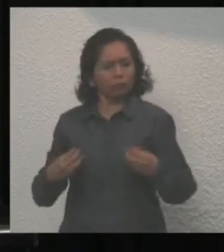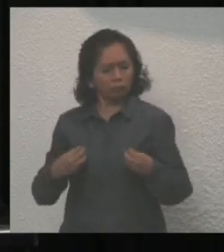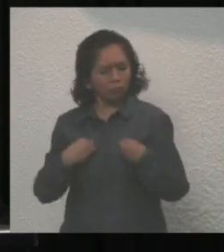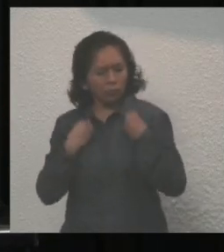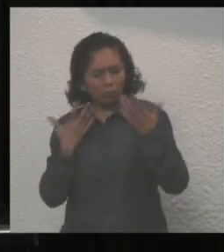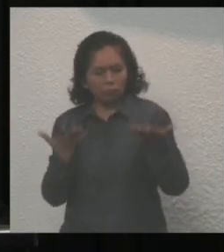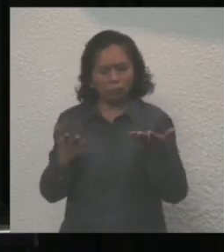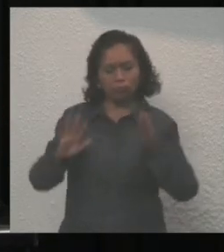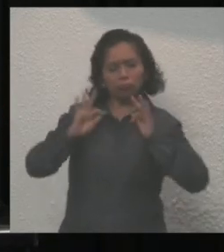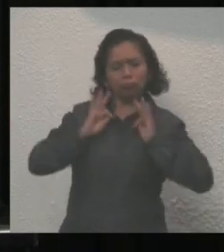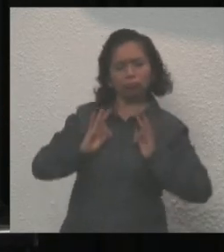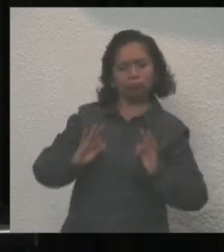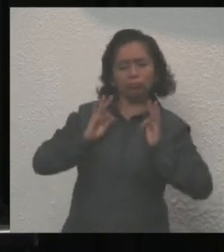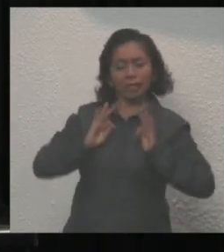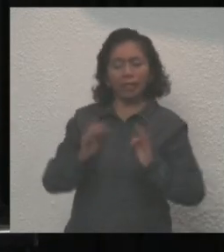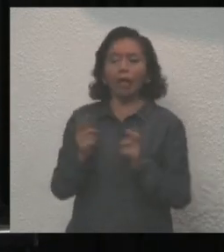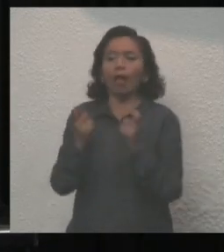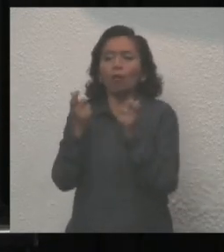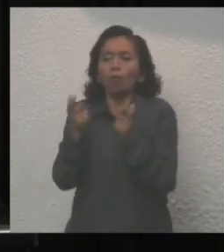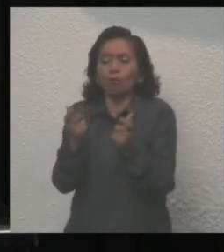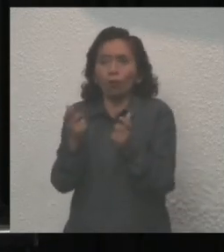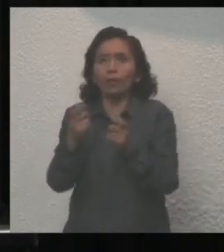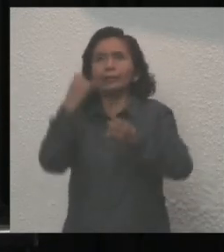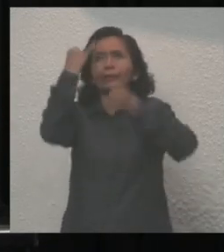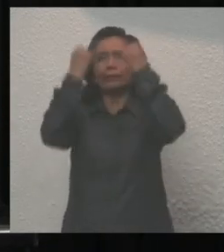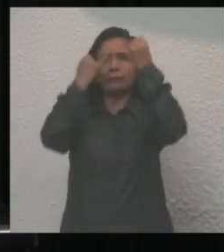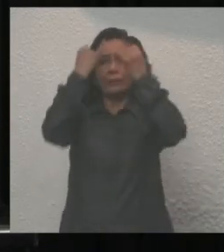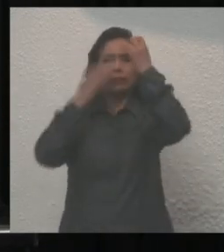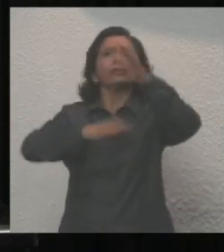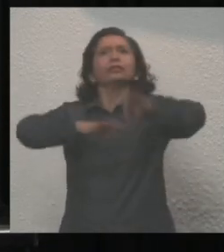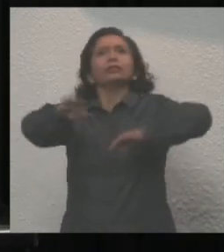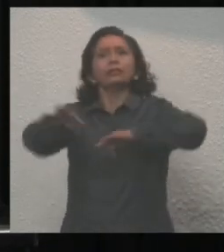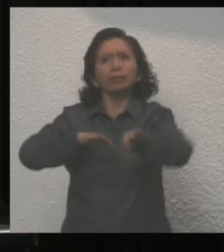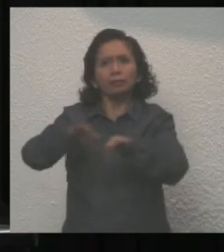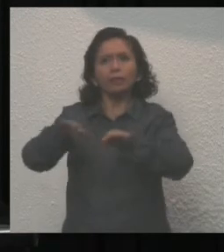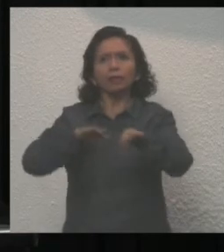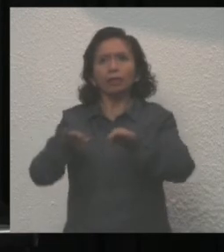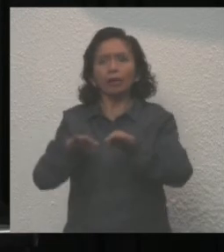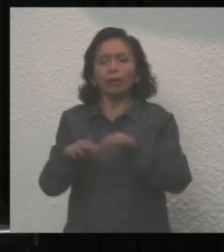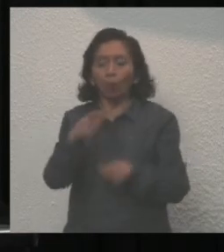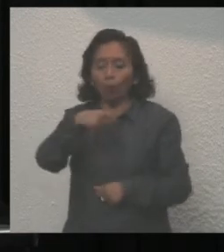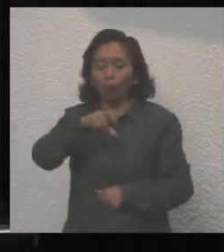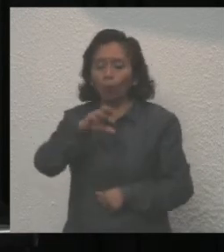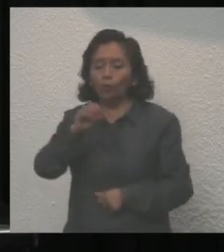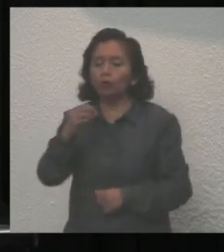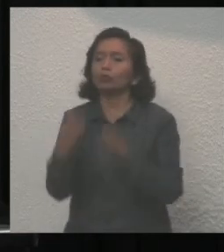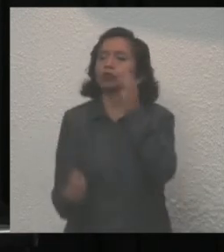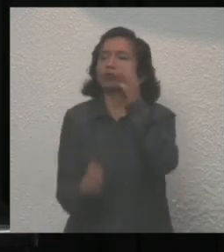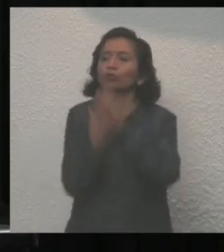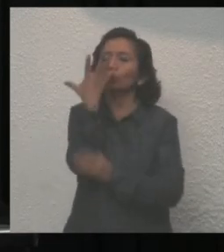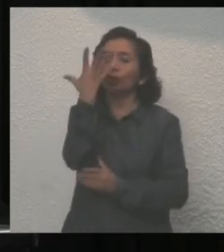venidero es tiempo de imaginar y trabajar por un Quintana Roo nuevo